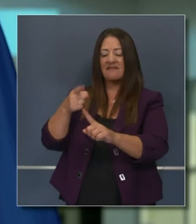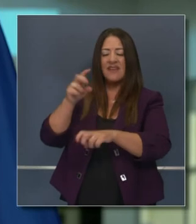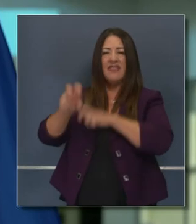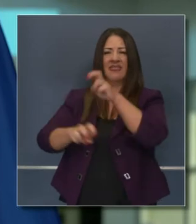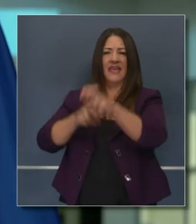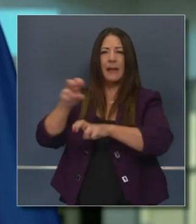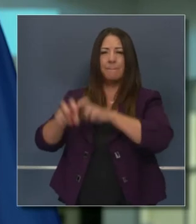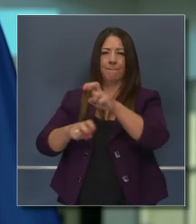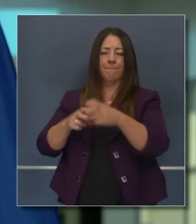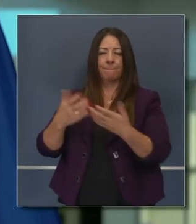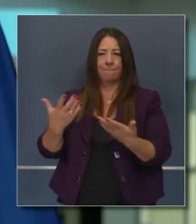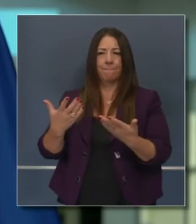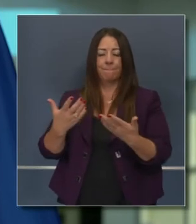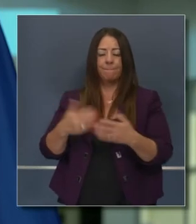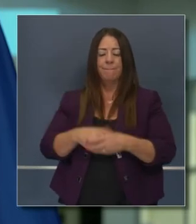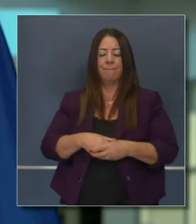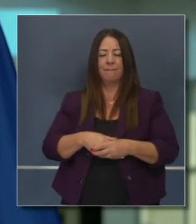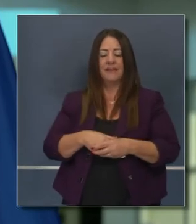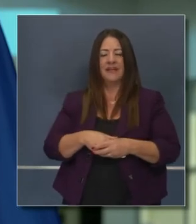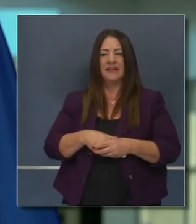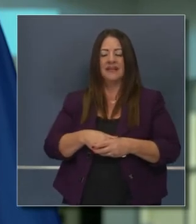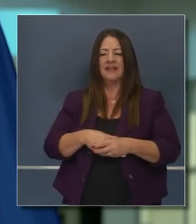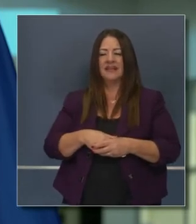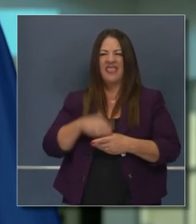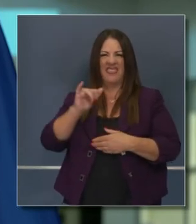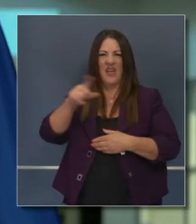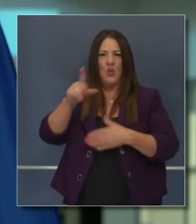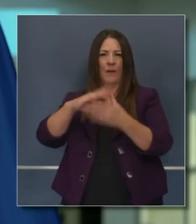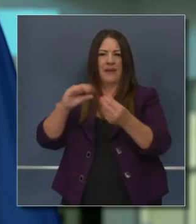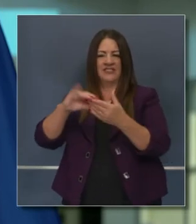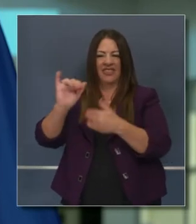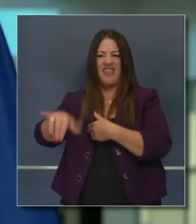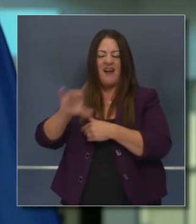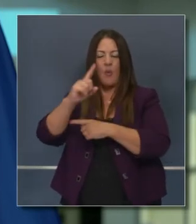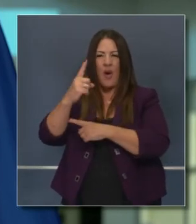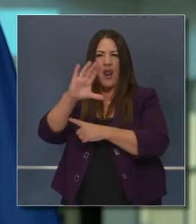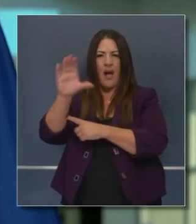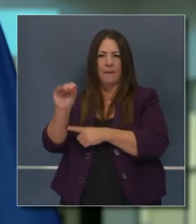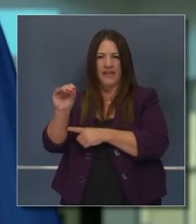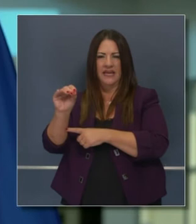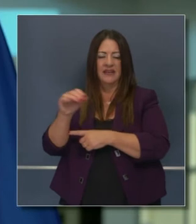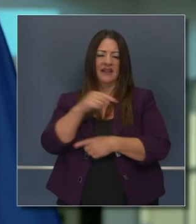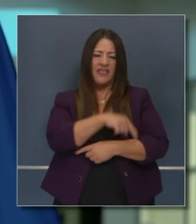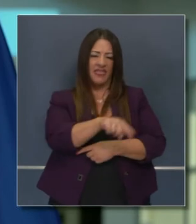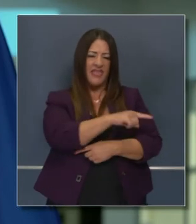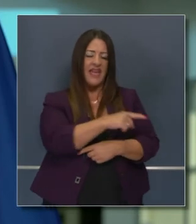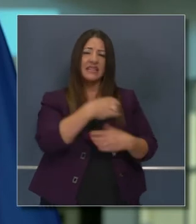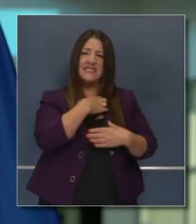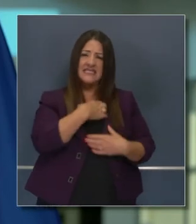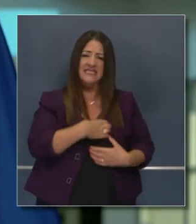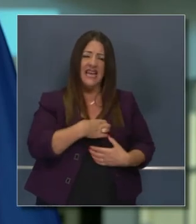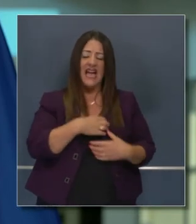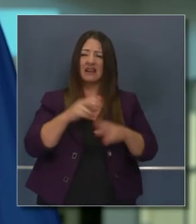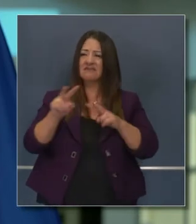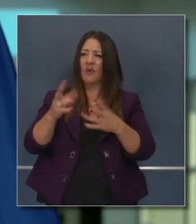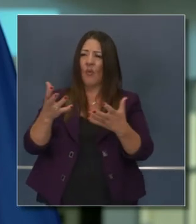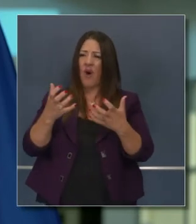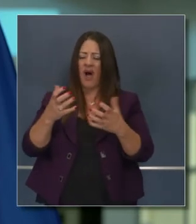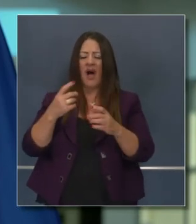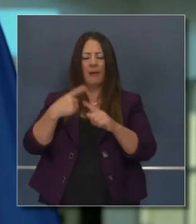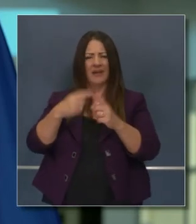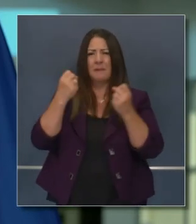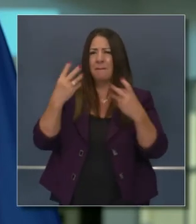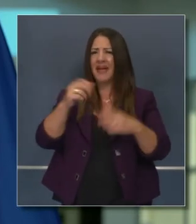identificado y su deseo de ser entretenidos, su deseo, aquellos que tienen el